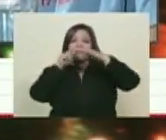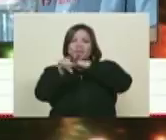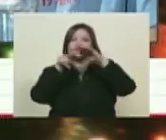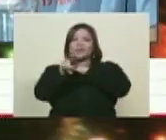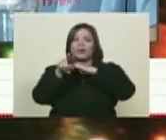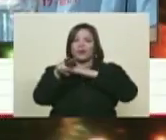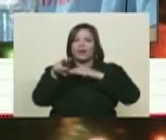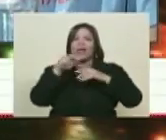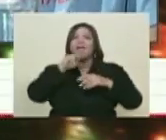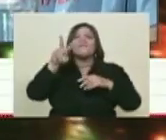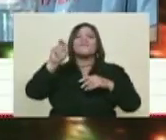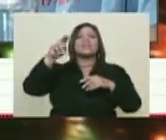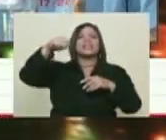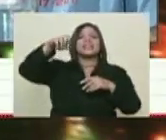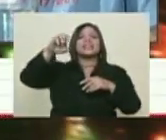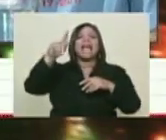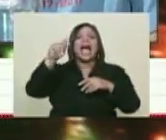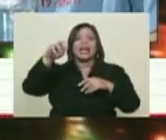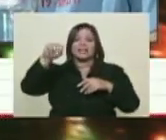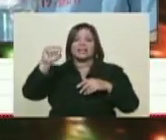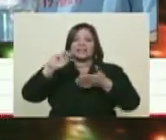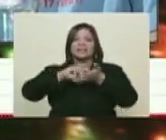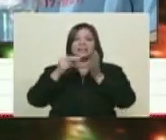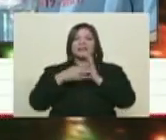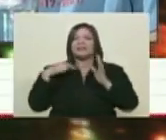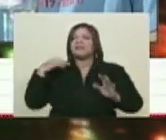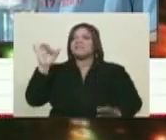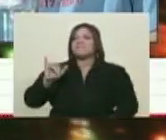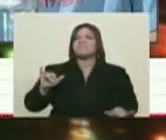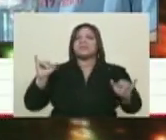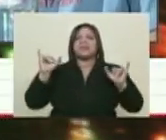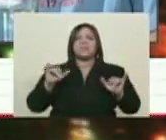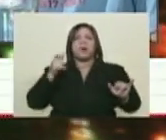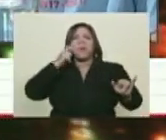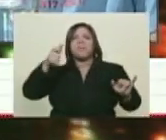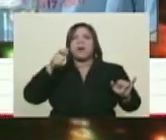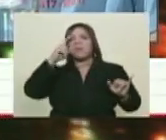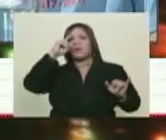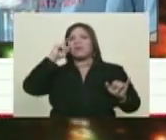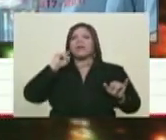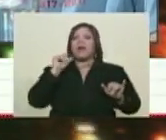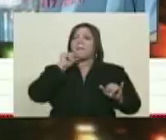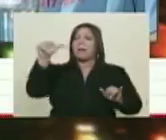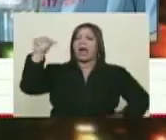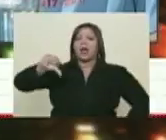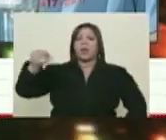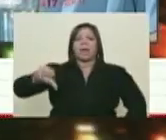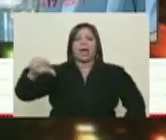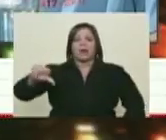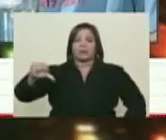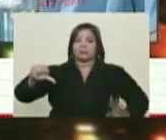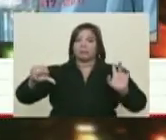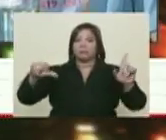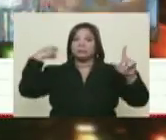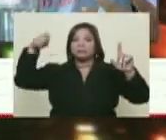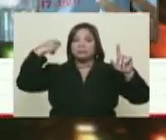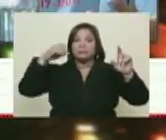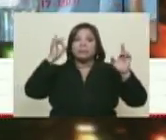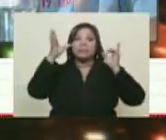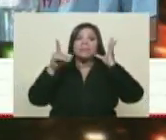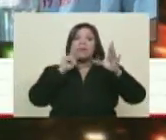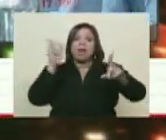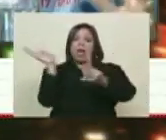vietnamita, por ejemplo. Mi generación está acostumbrada a ver al pueblo vietnamita como el malo de la película, ¿verdad? El que